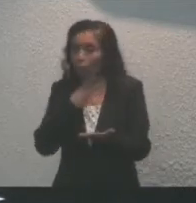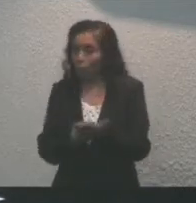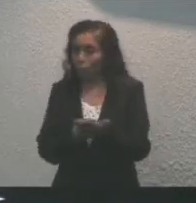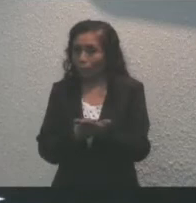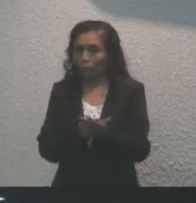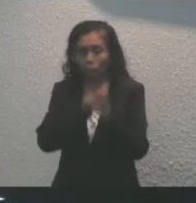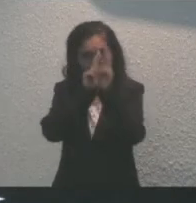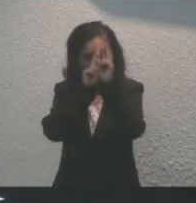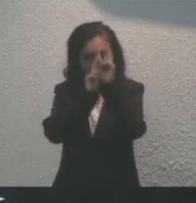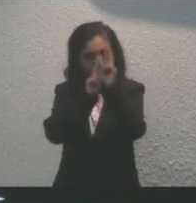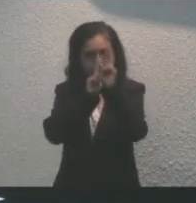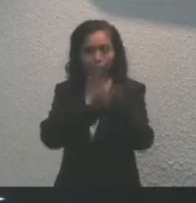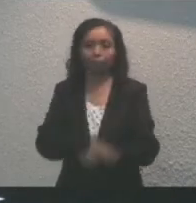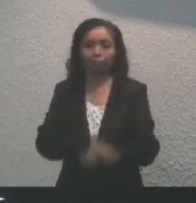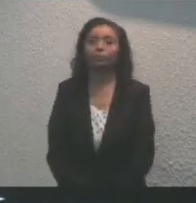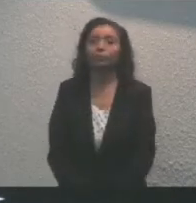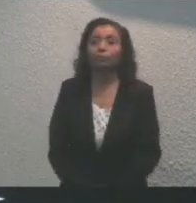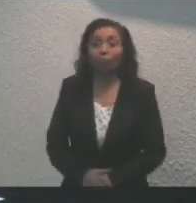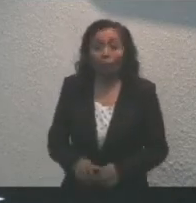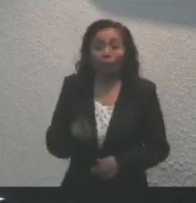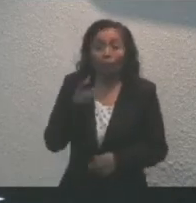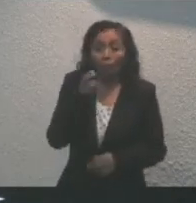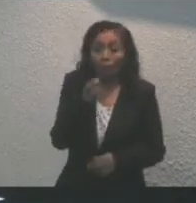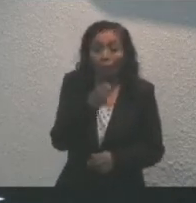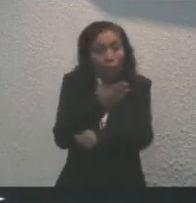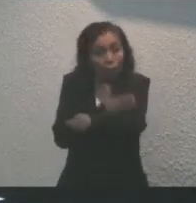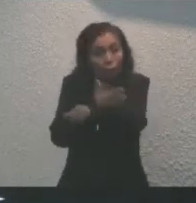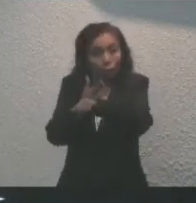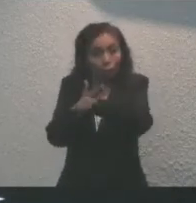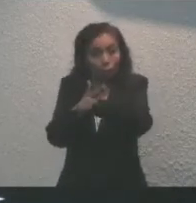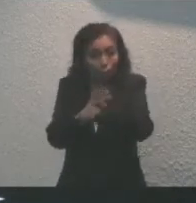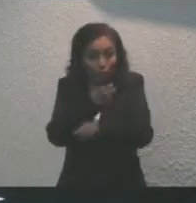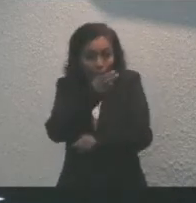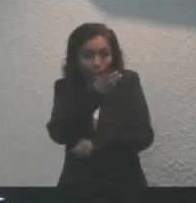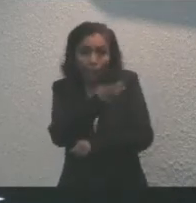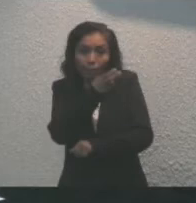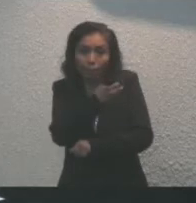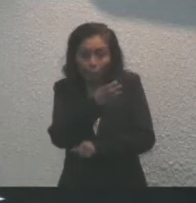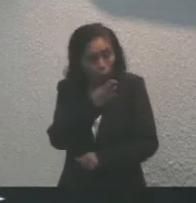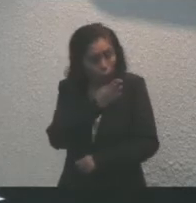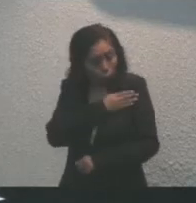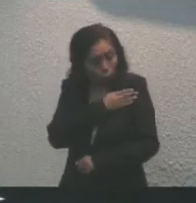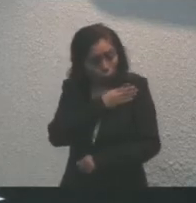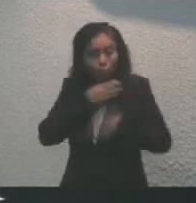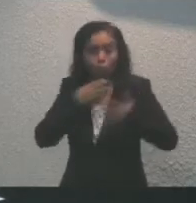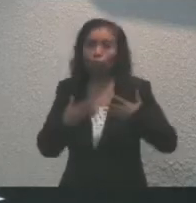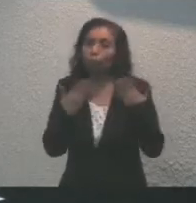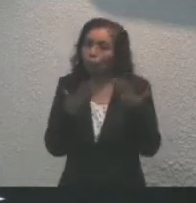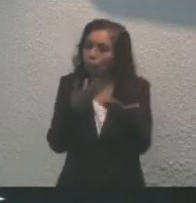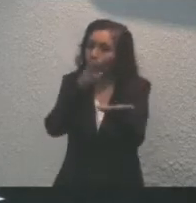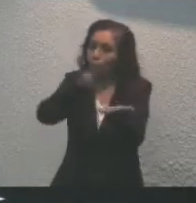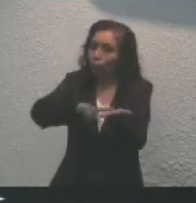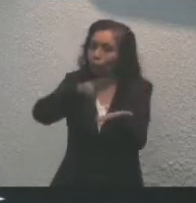honor. Ese honor al cual debemos corresponder con generosidad, con valor